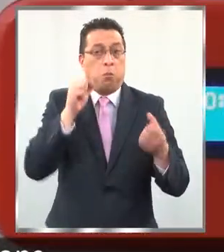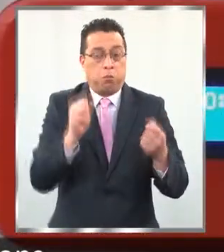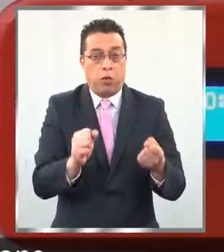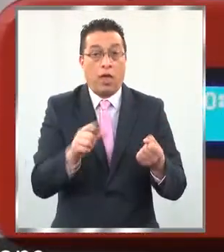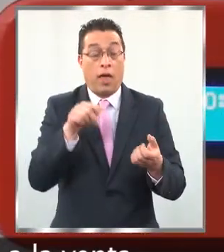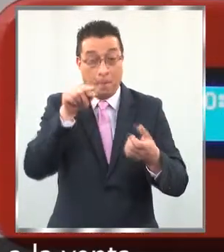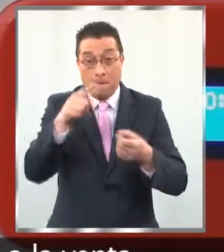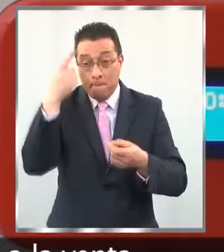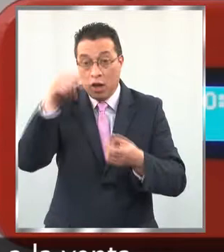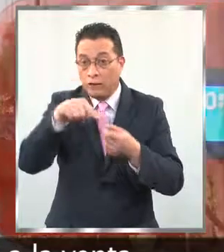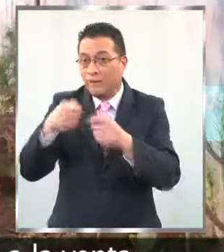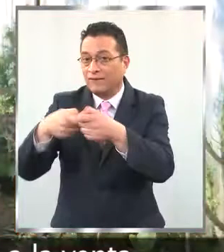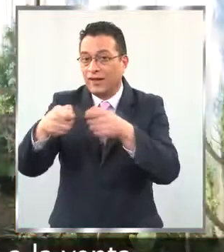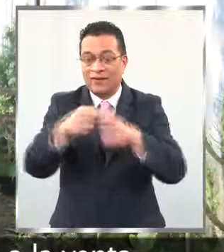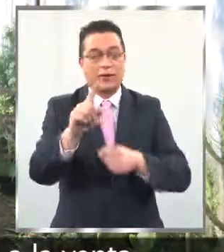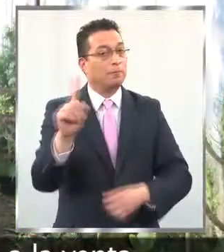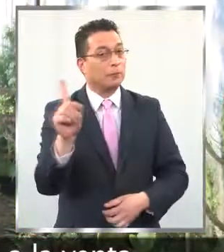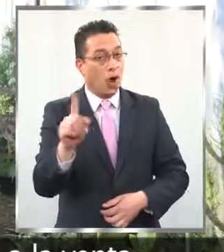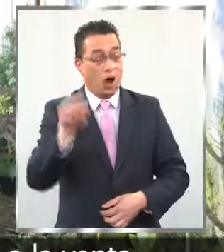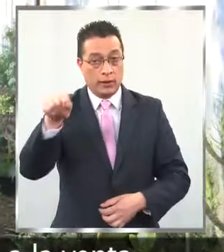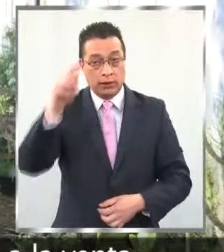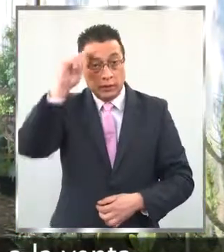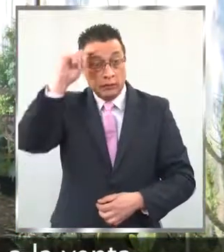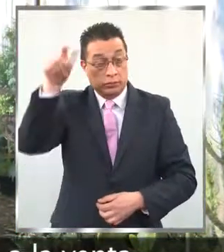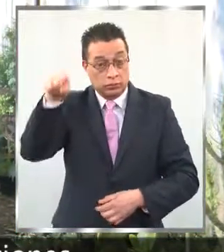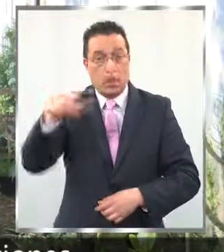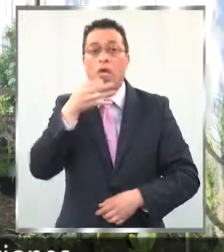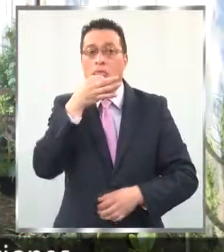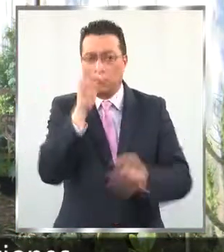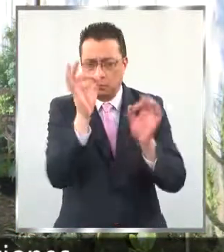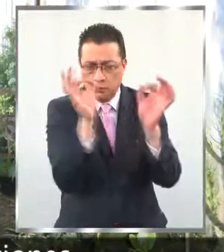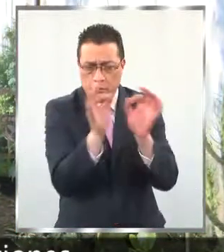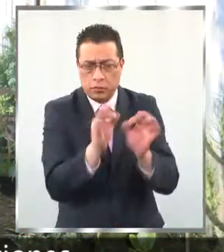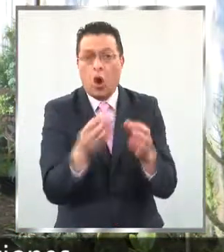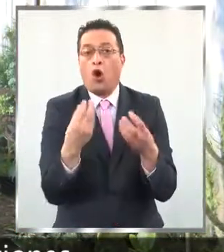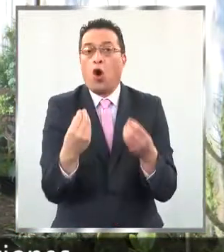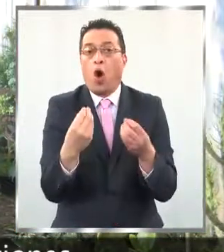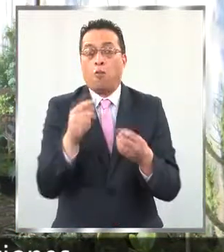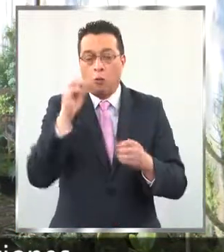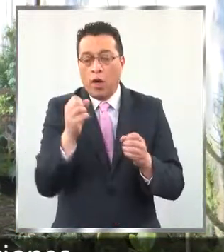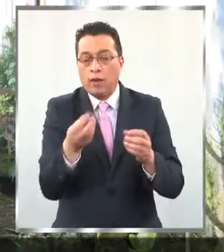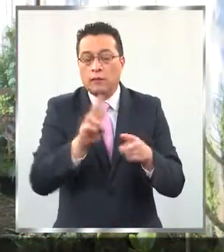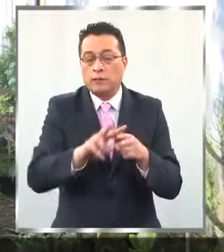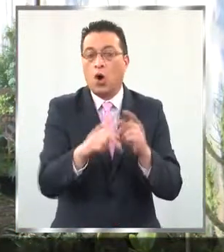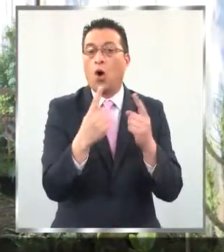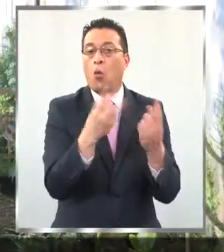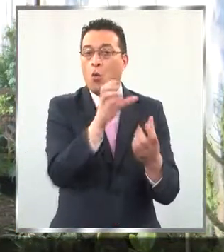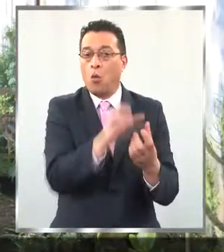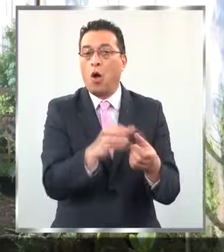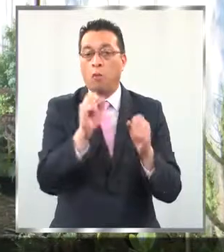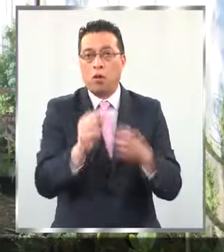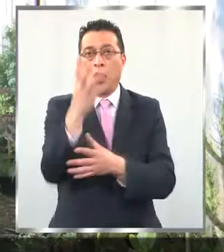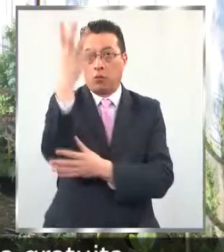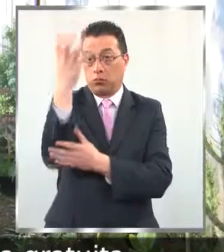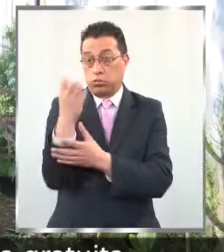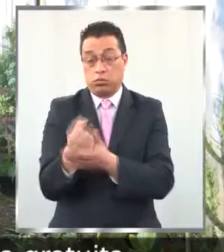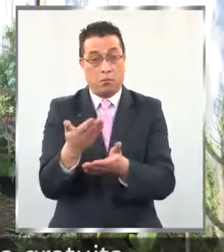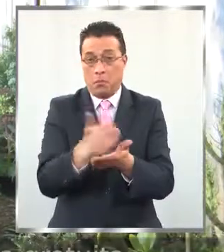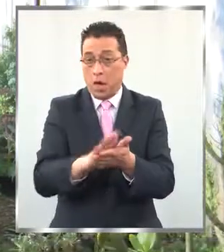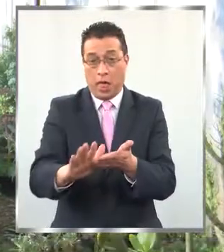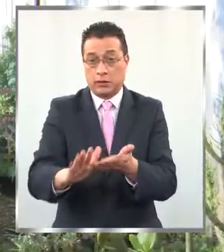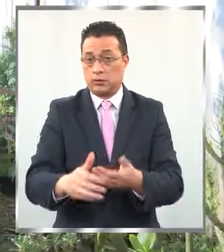smartphone. Aunque este dispositivo no está a la venta, su creador dejó las instrucciones de cómo crear uno y se pueden descargar de forma